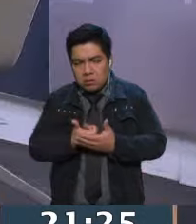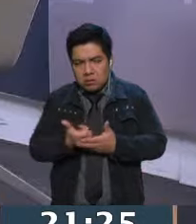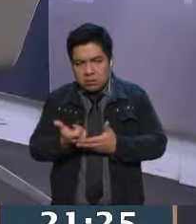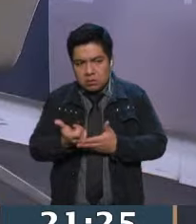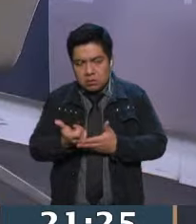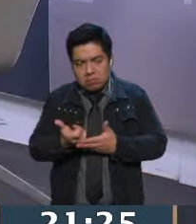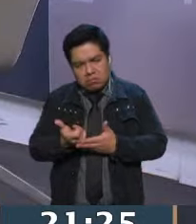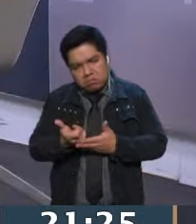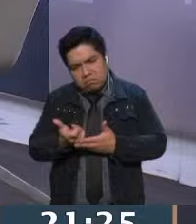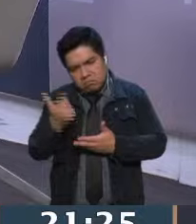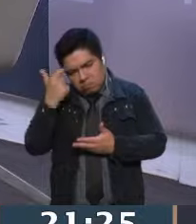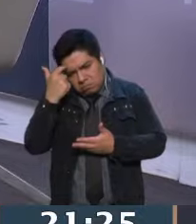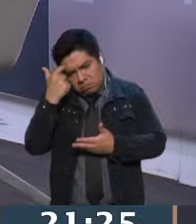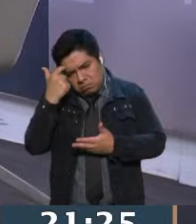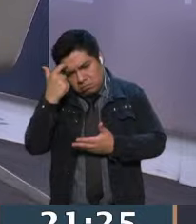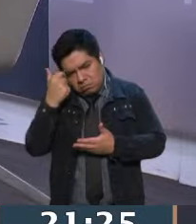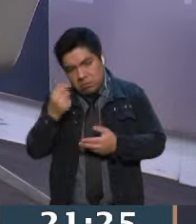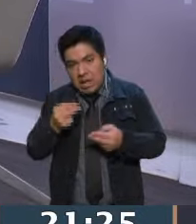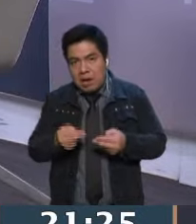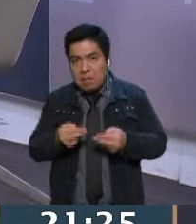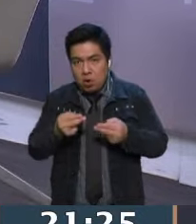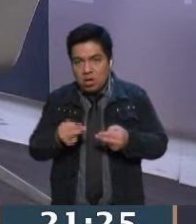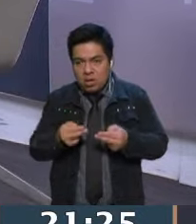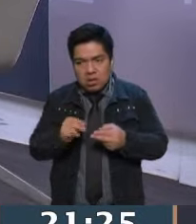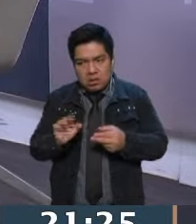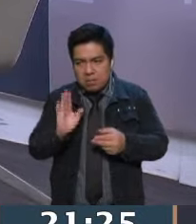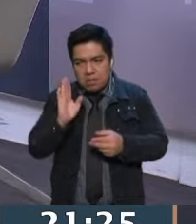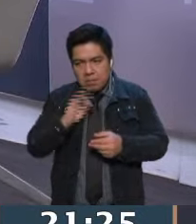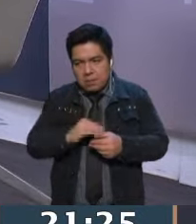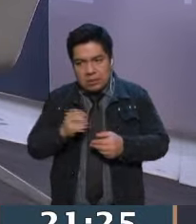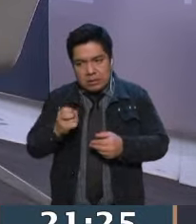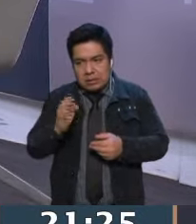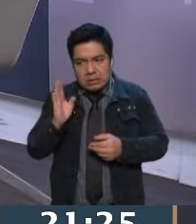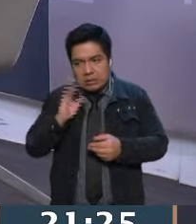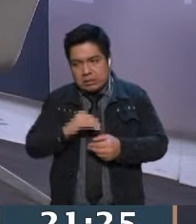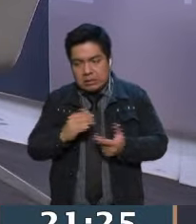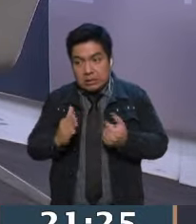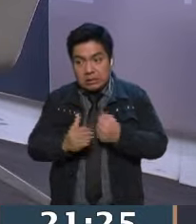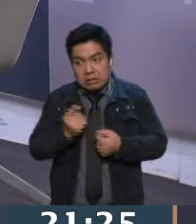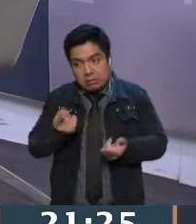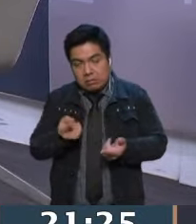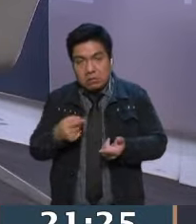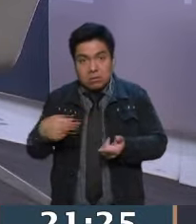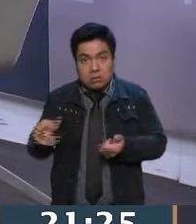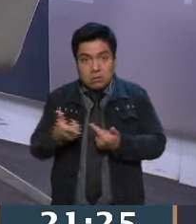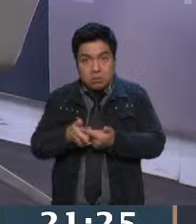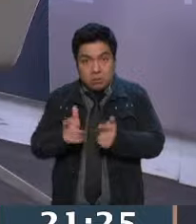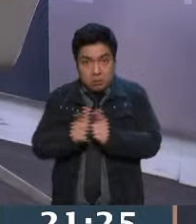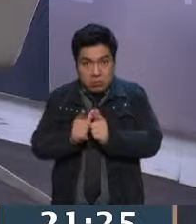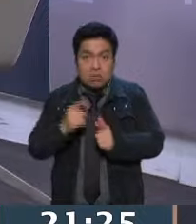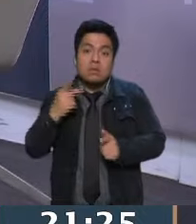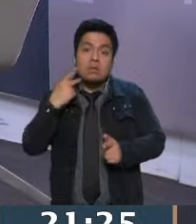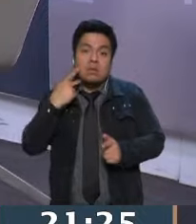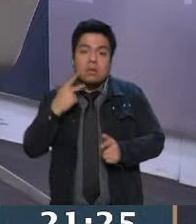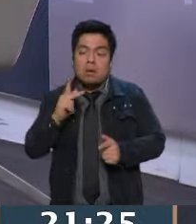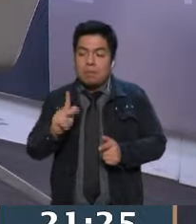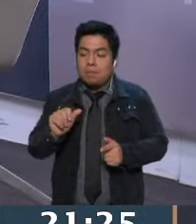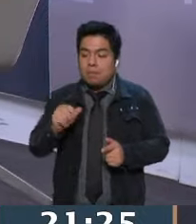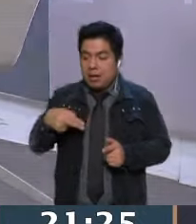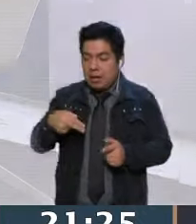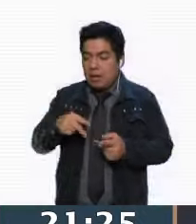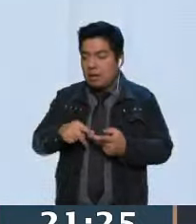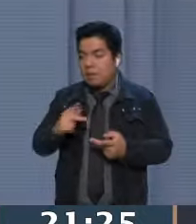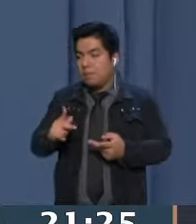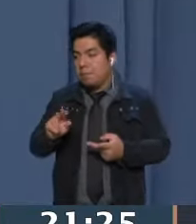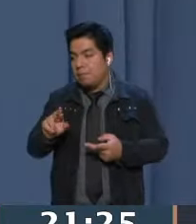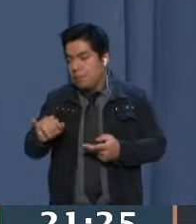negocio. Si no es política profesional, eso es pésimo. Porque además sus partidos, los PAN, PRI y PRD,